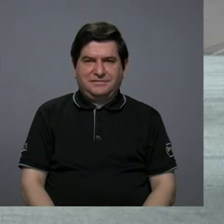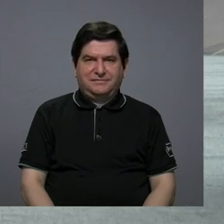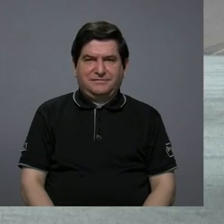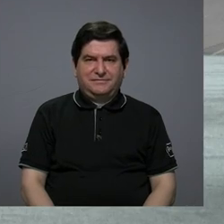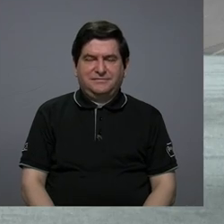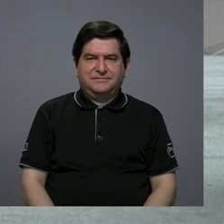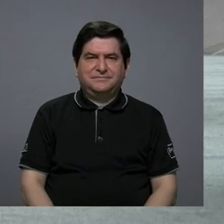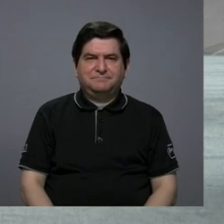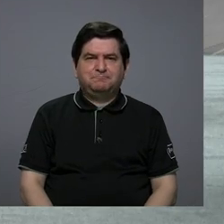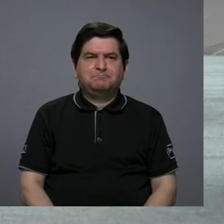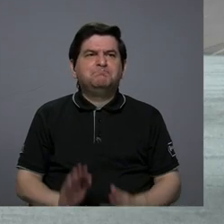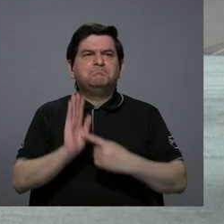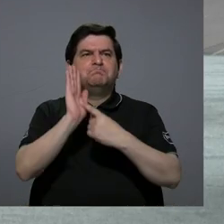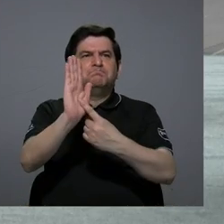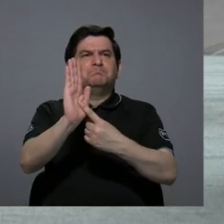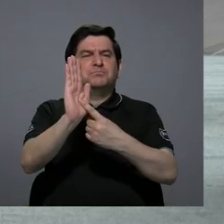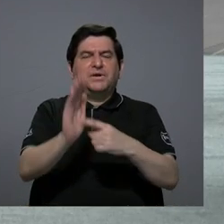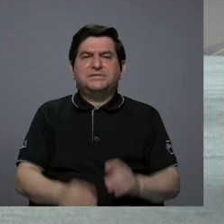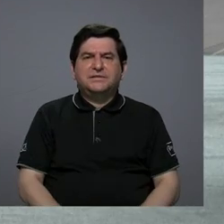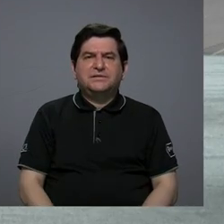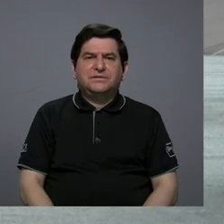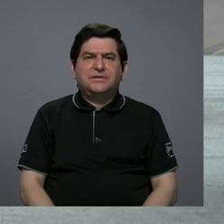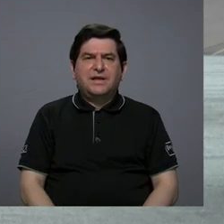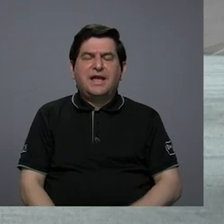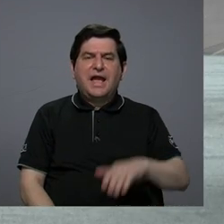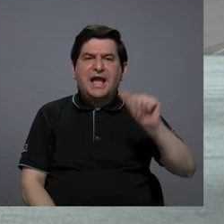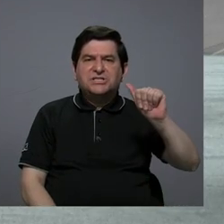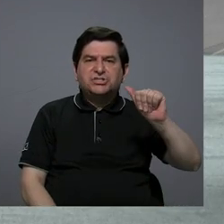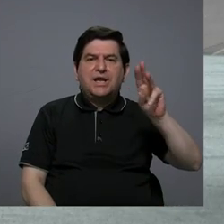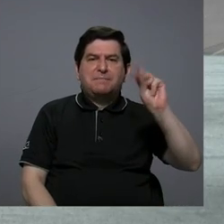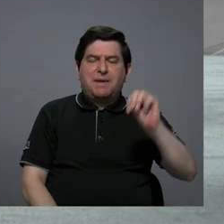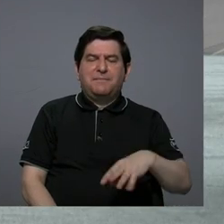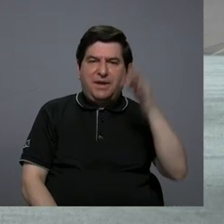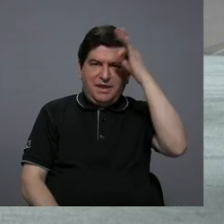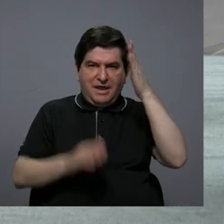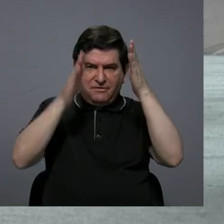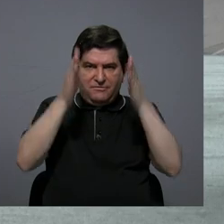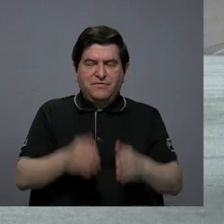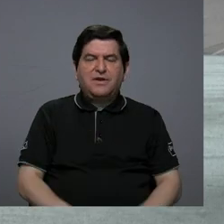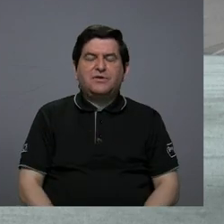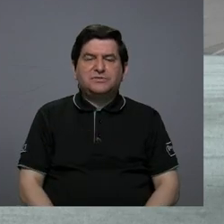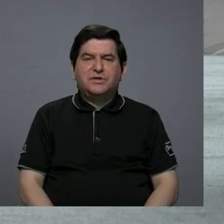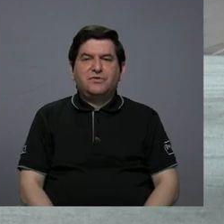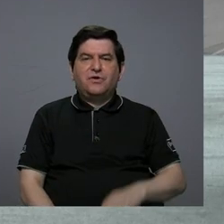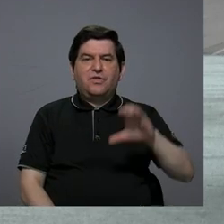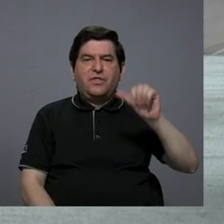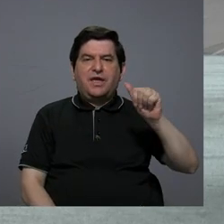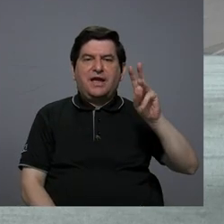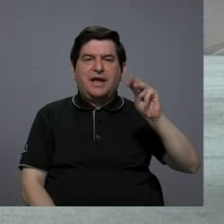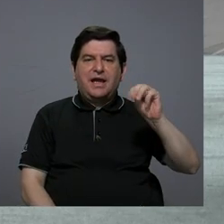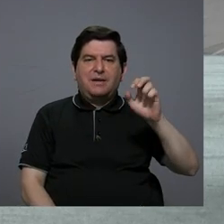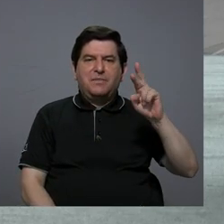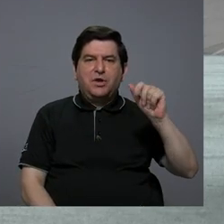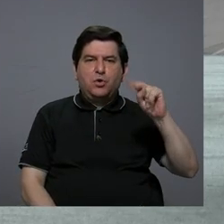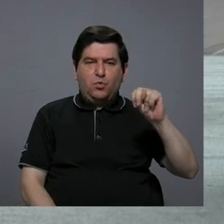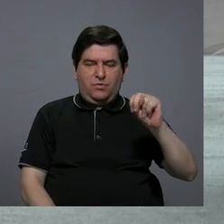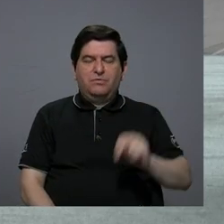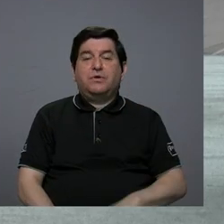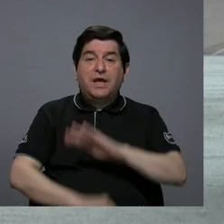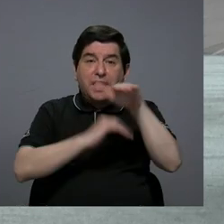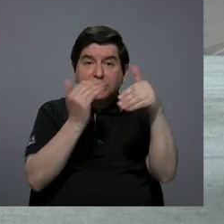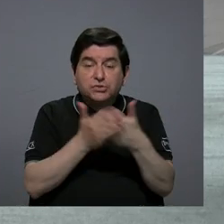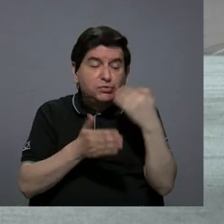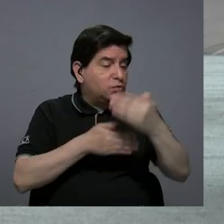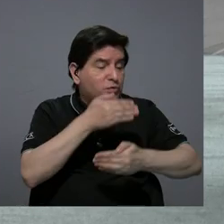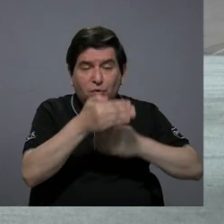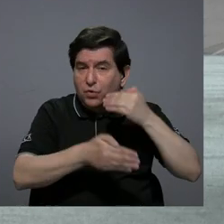que lo presentó, lo acuñó a Gilmen B., un filósofo camerunés, que se trata de todos